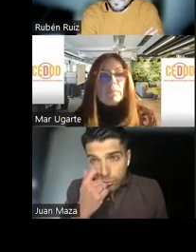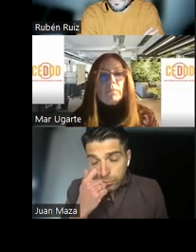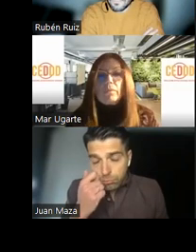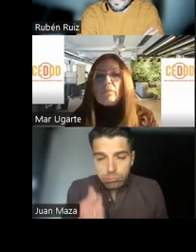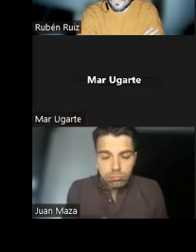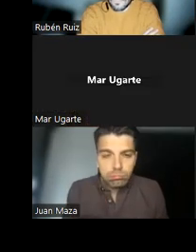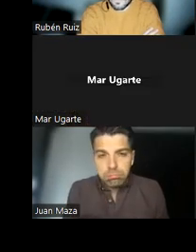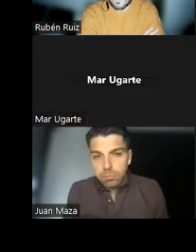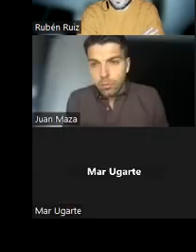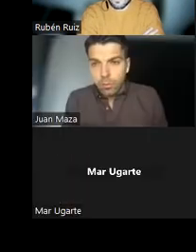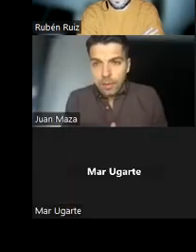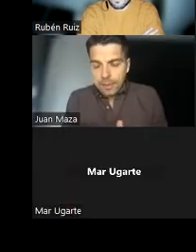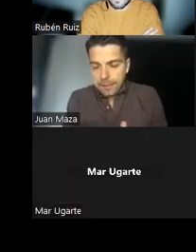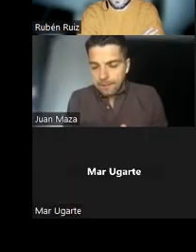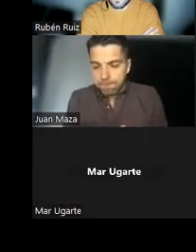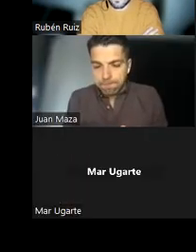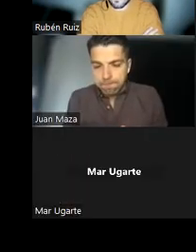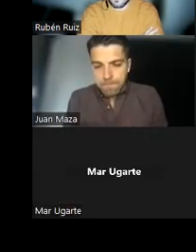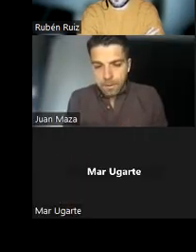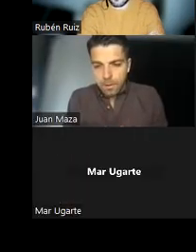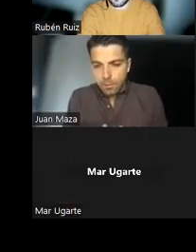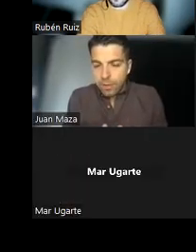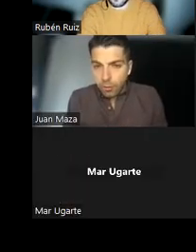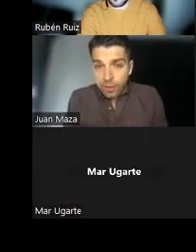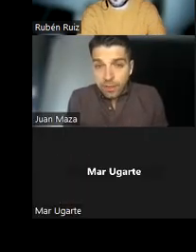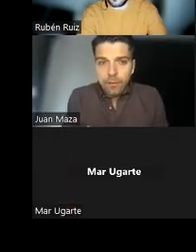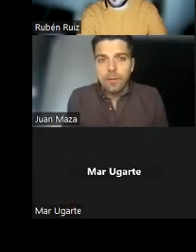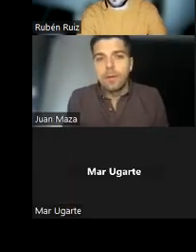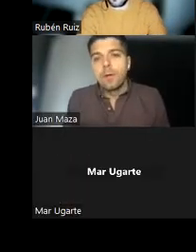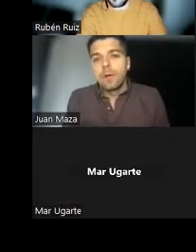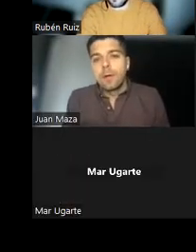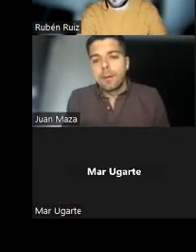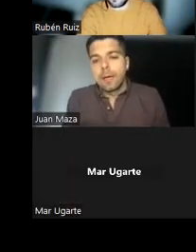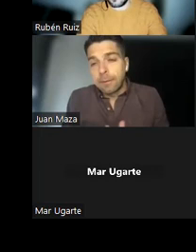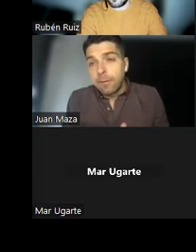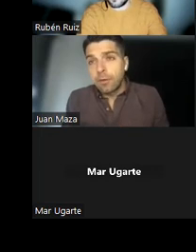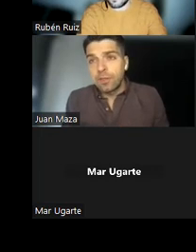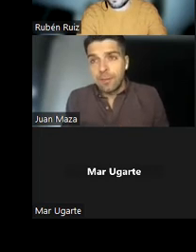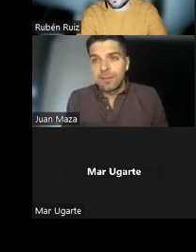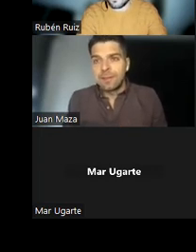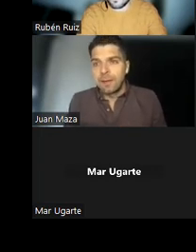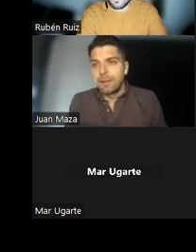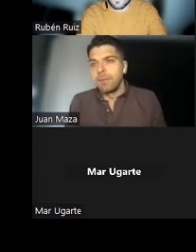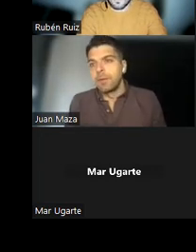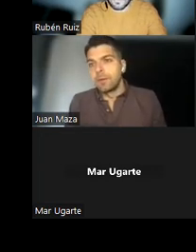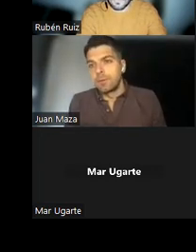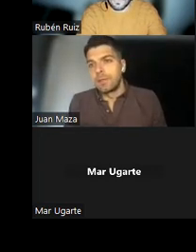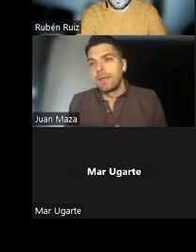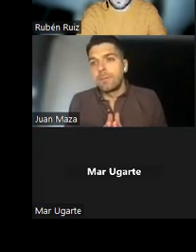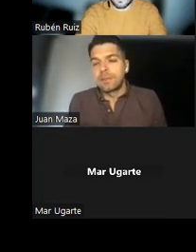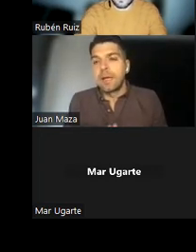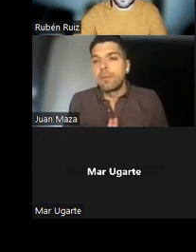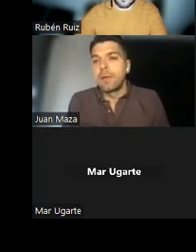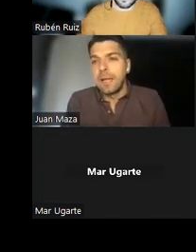Hacen un recorrido a través de una cosa que se llama el sistema límbico,